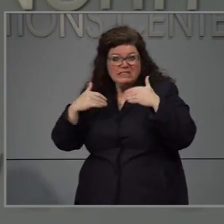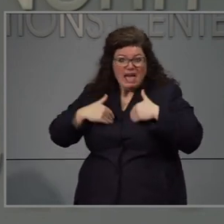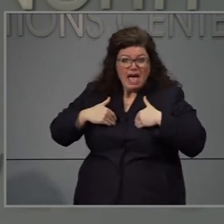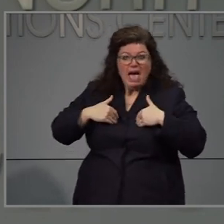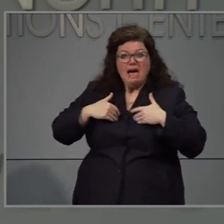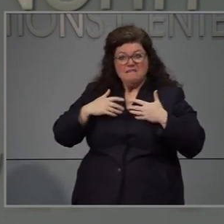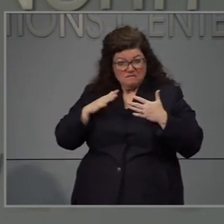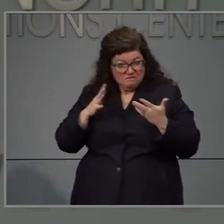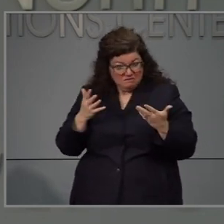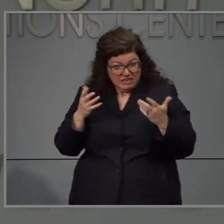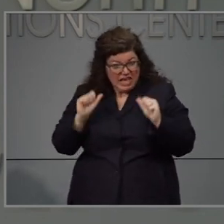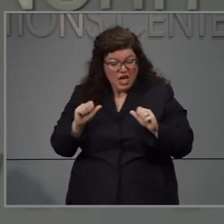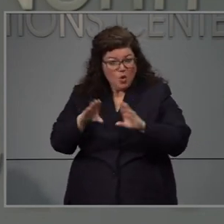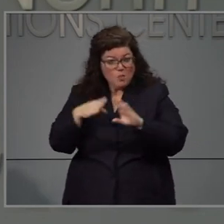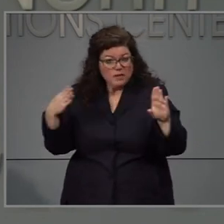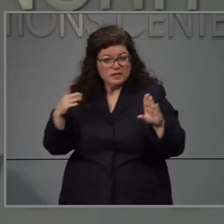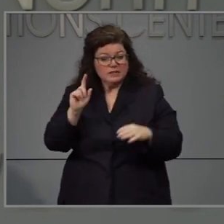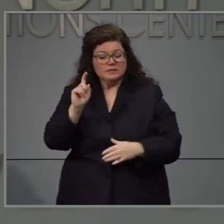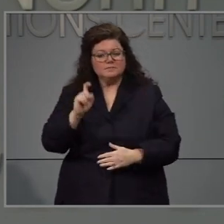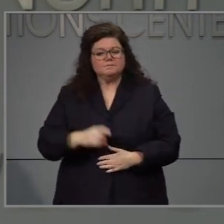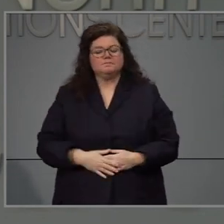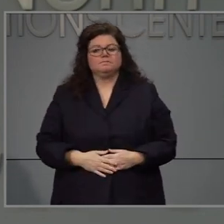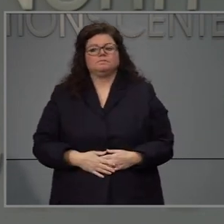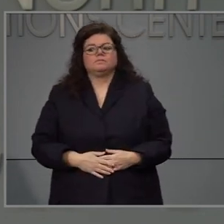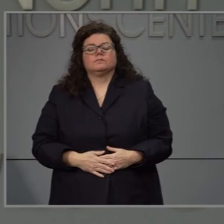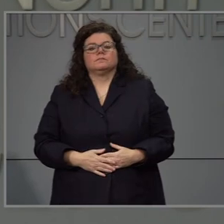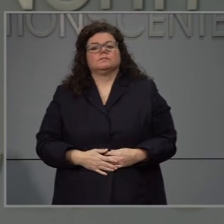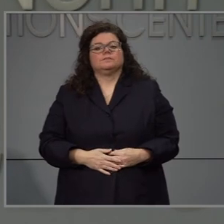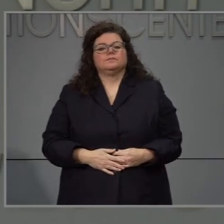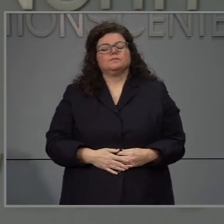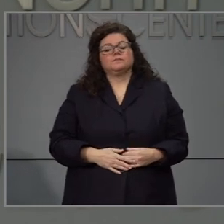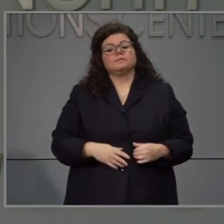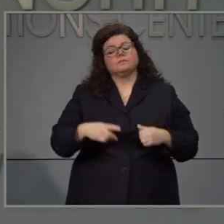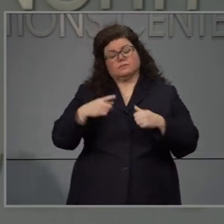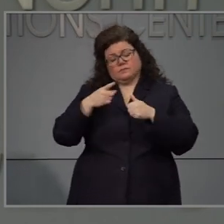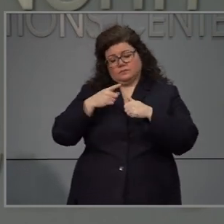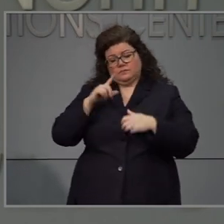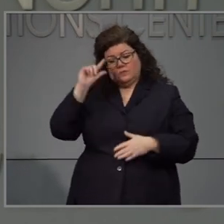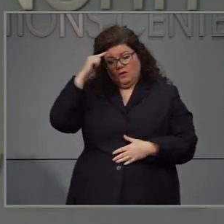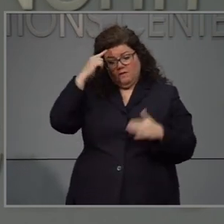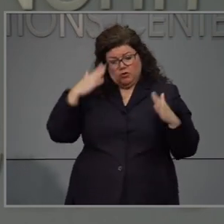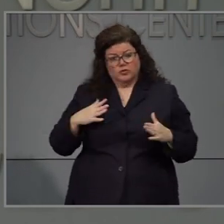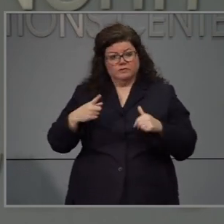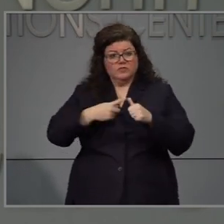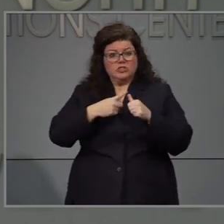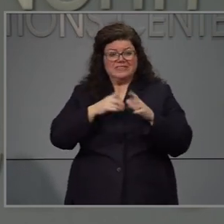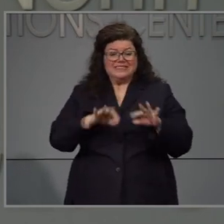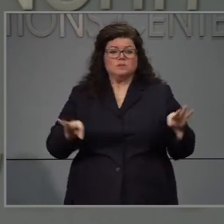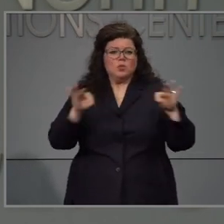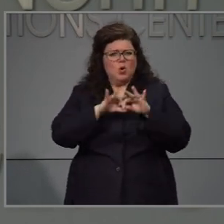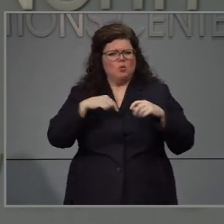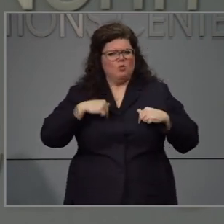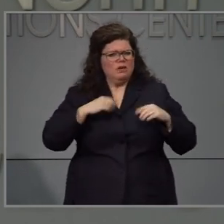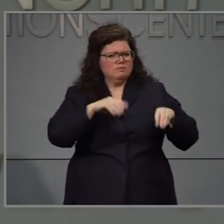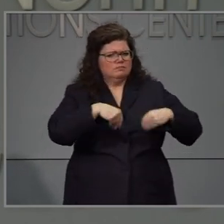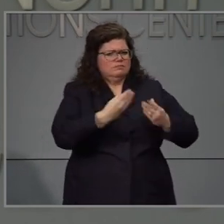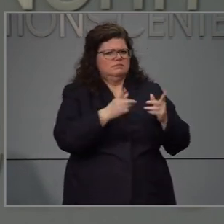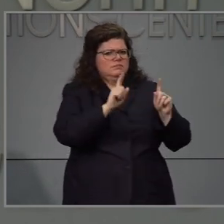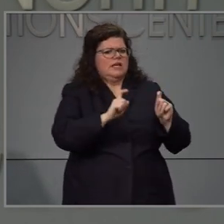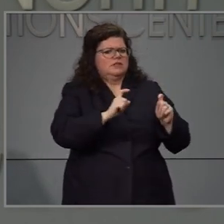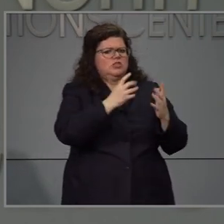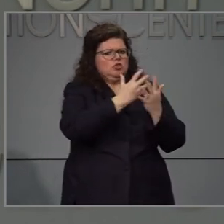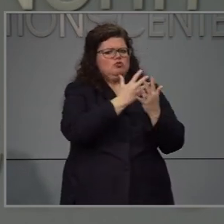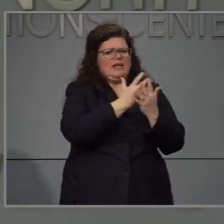Respuesta. Muchas gracias por esta pregunta. Varias preguntas. Número uno, es importante hacerle hacer pruebas, no tan